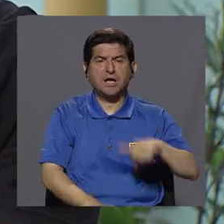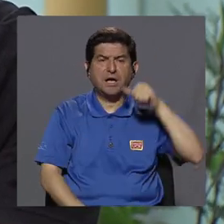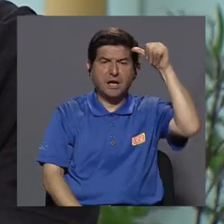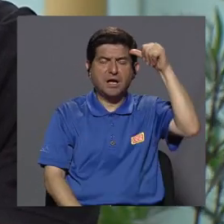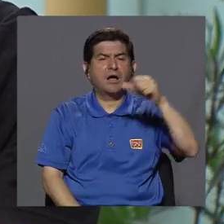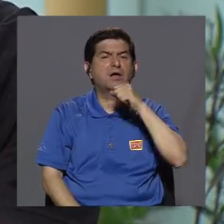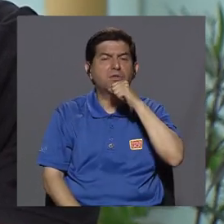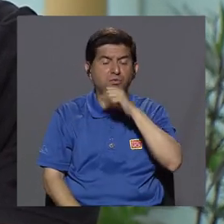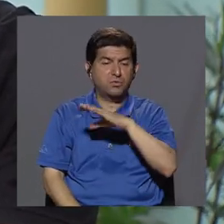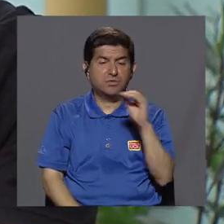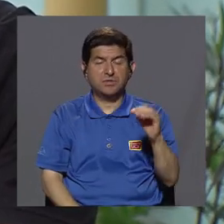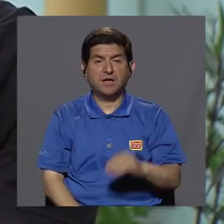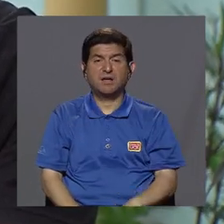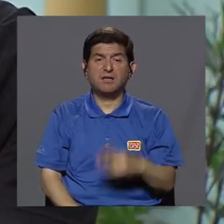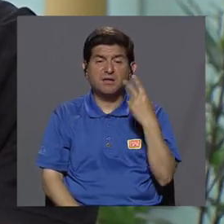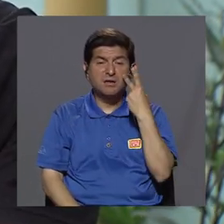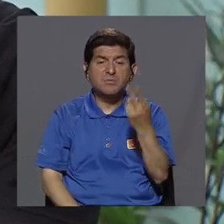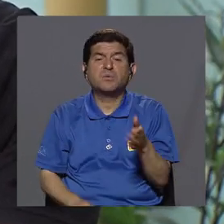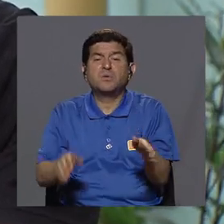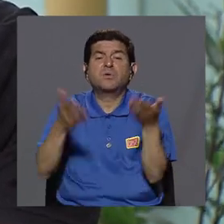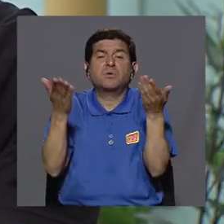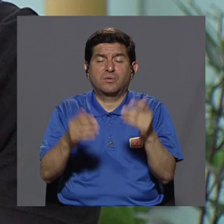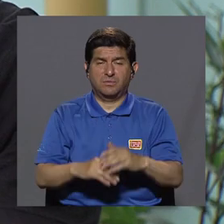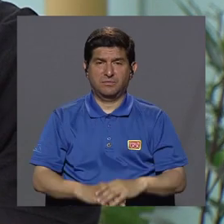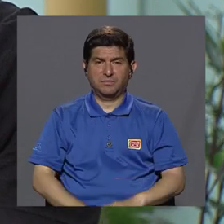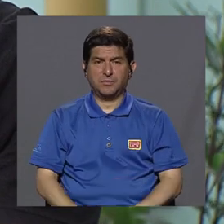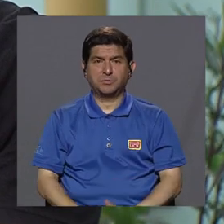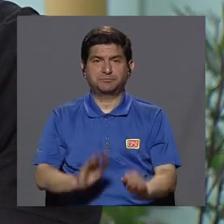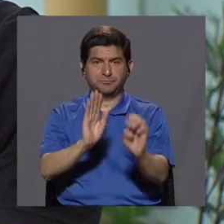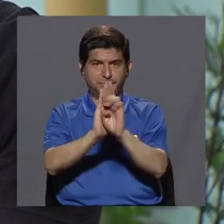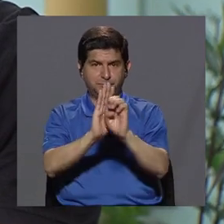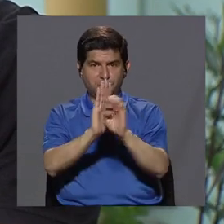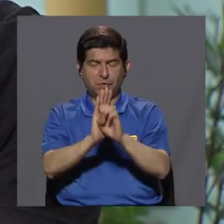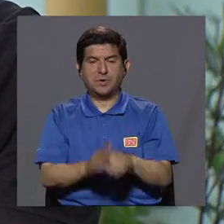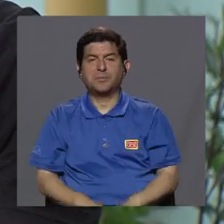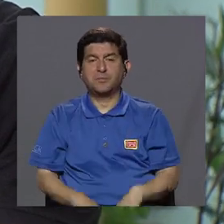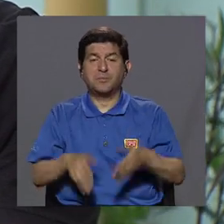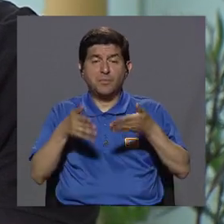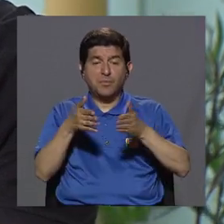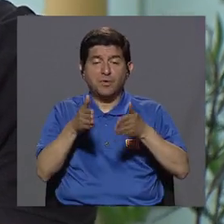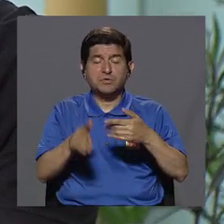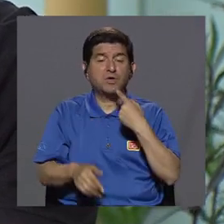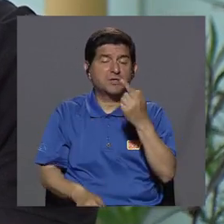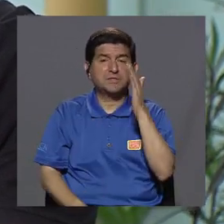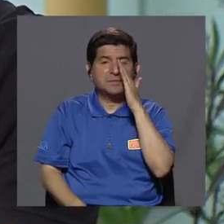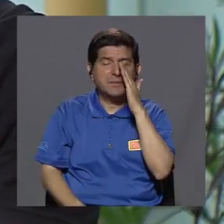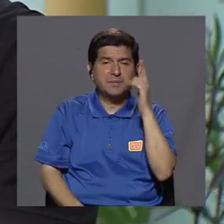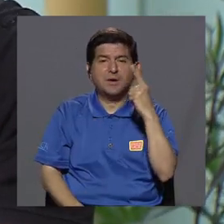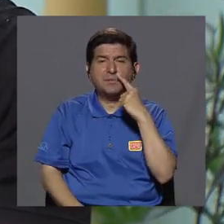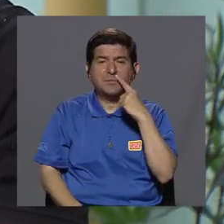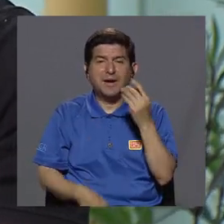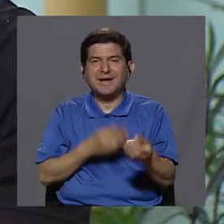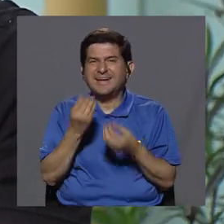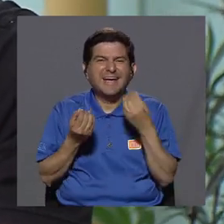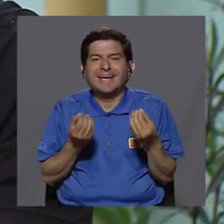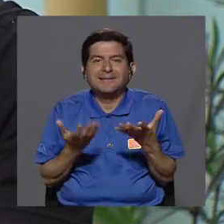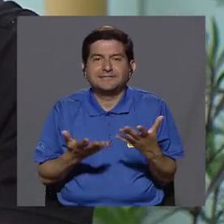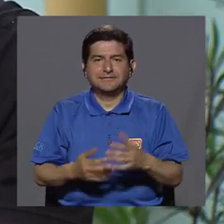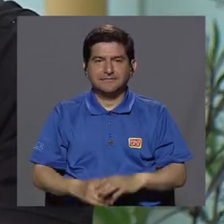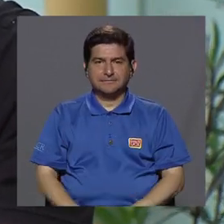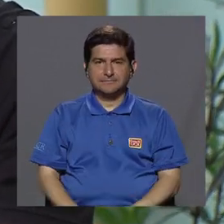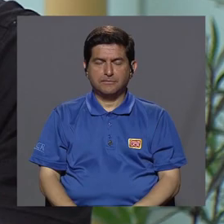adulta mayor, ¿y cómo lo vemos? Muchas veces pasa que, por ejemplo, los hijos le dicen a la mamá o al papá qué tienen que hacer.